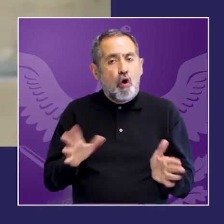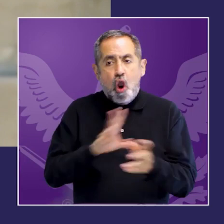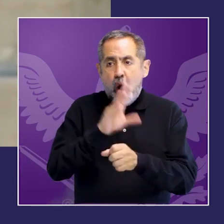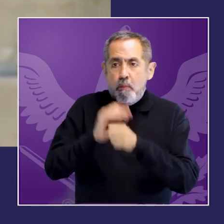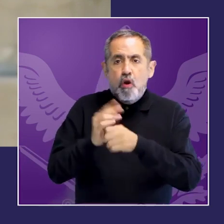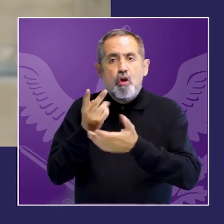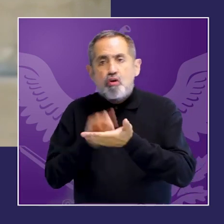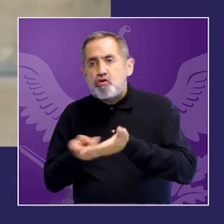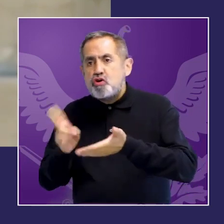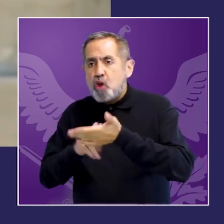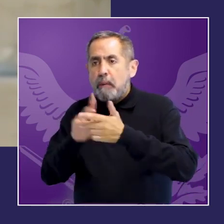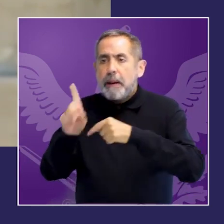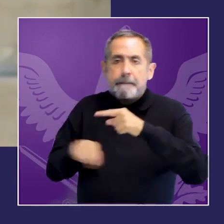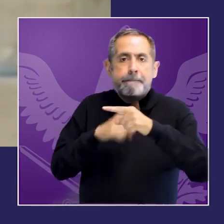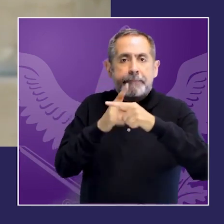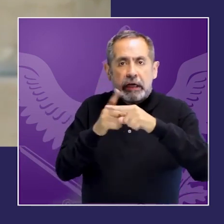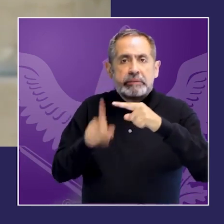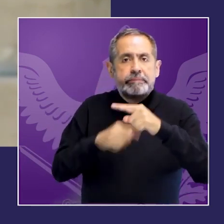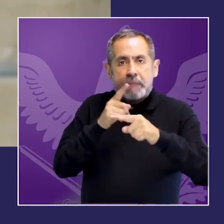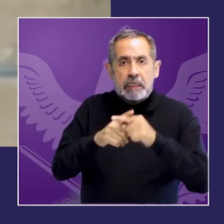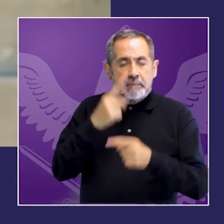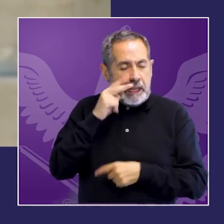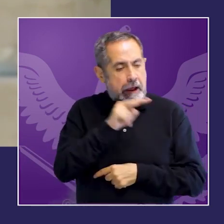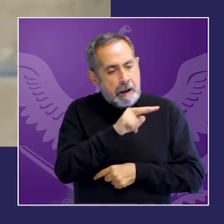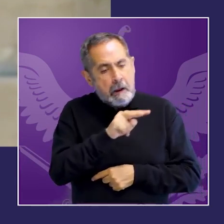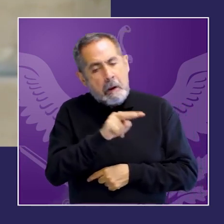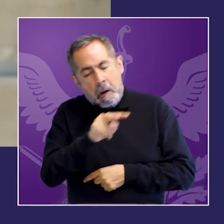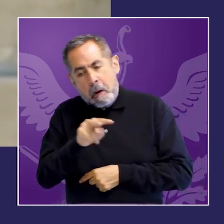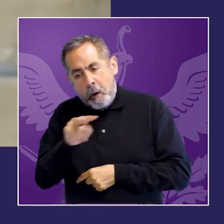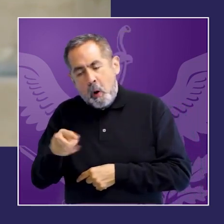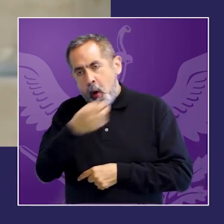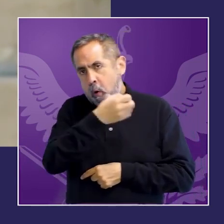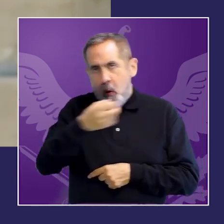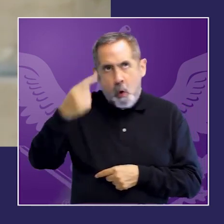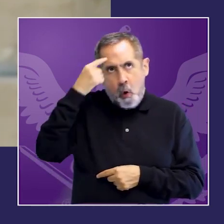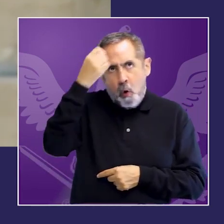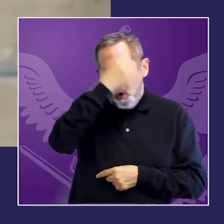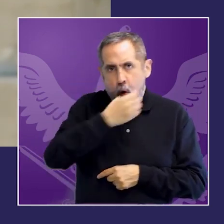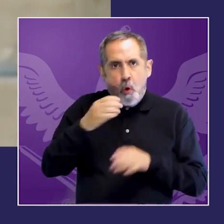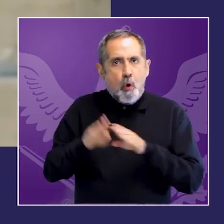públicas para la prevención investigación y sanción de los femicidios